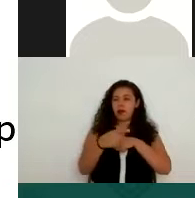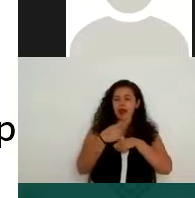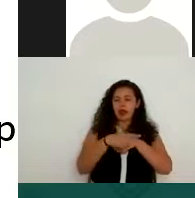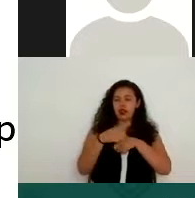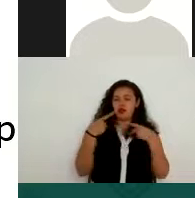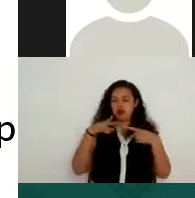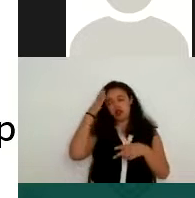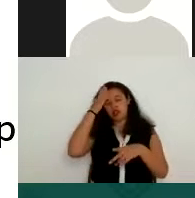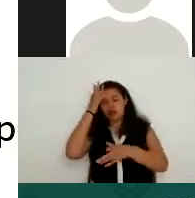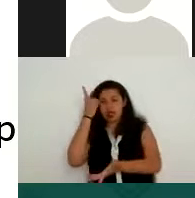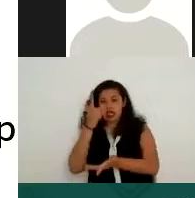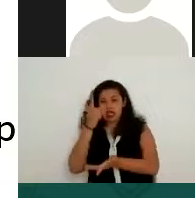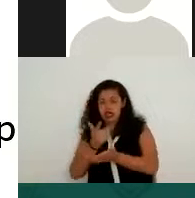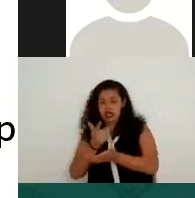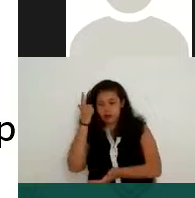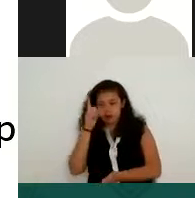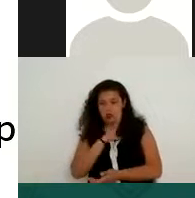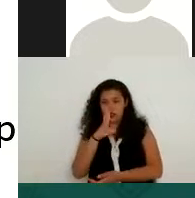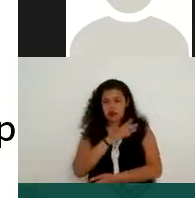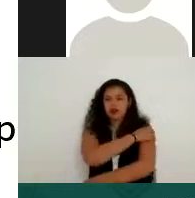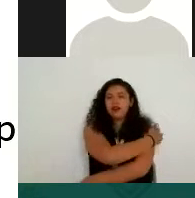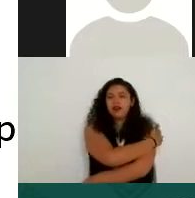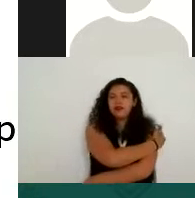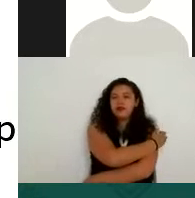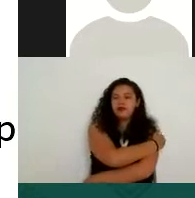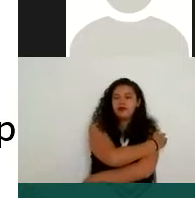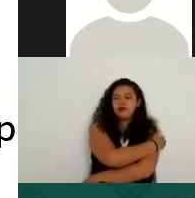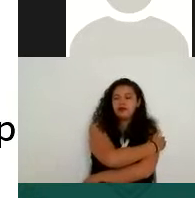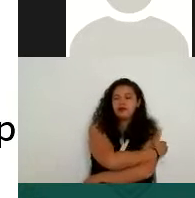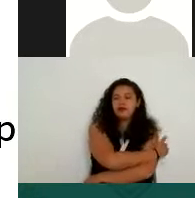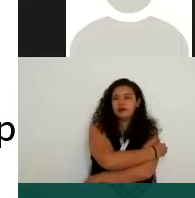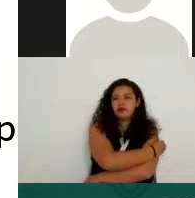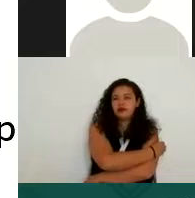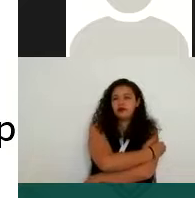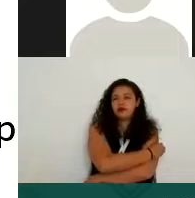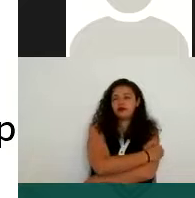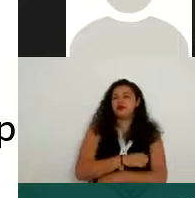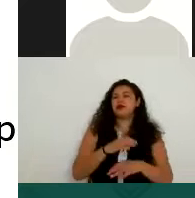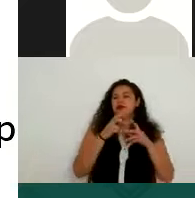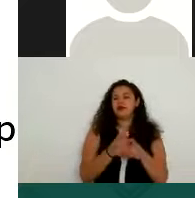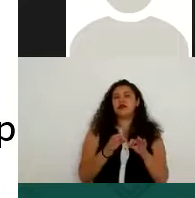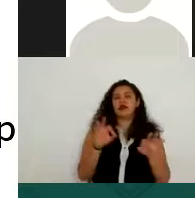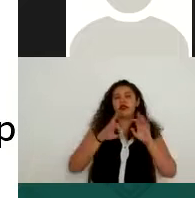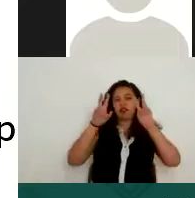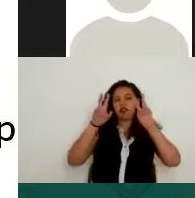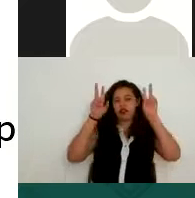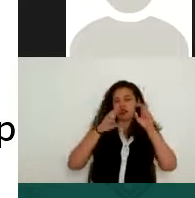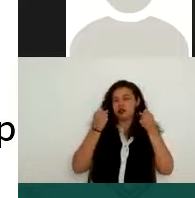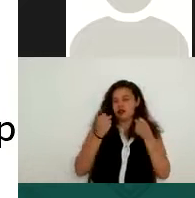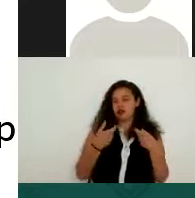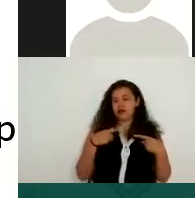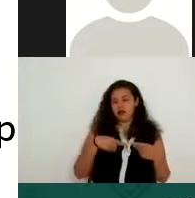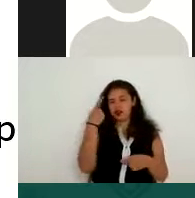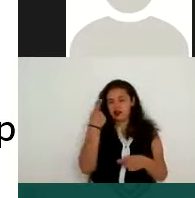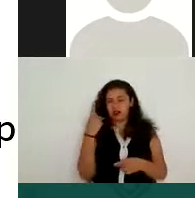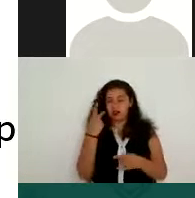importante porque, sobre todo en temas de seguridad hacia la persona, si estos datos son, se les da un tratamiento